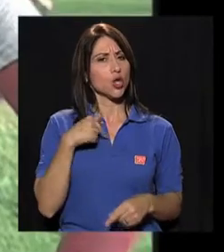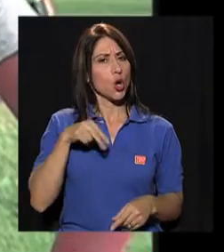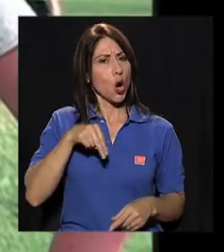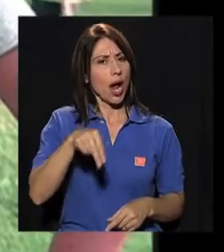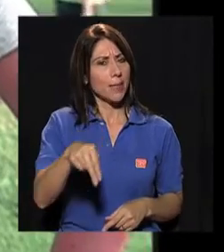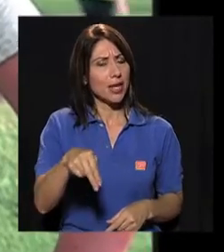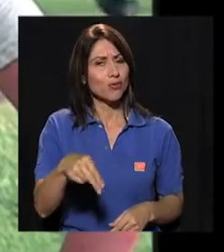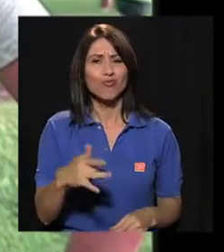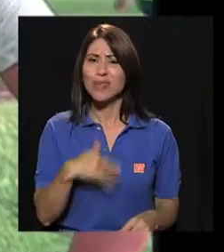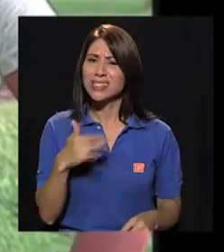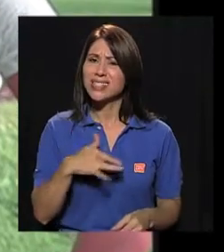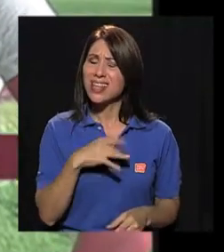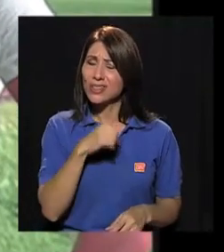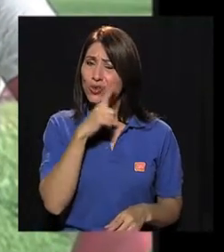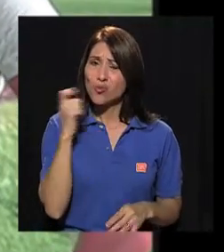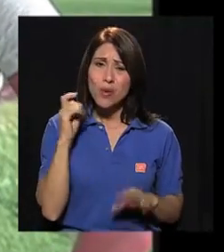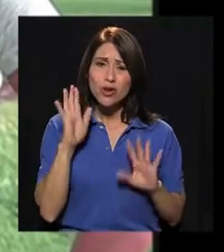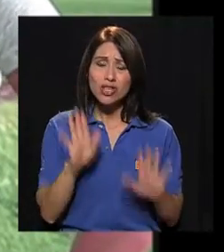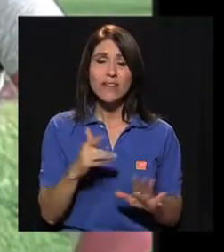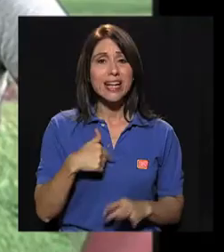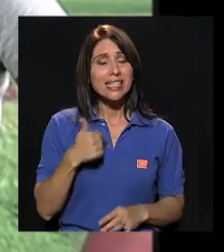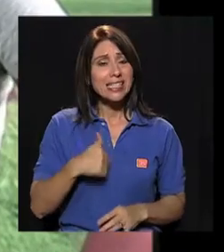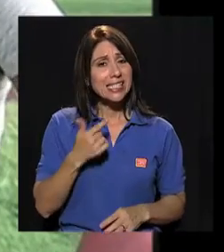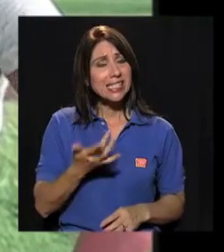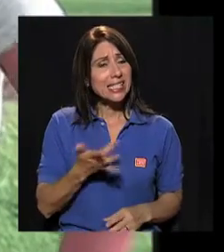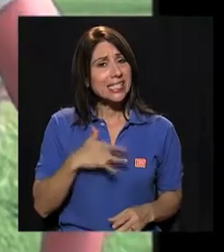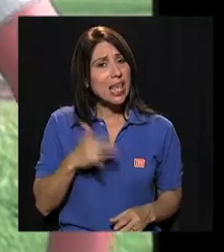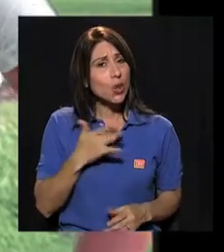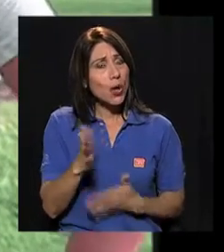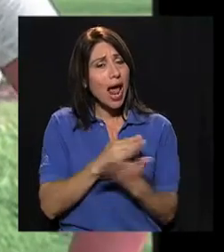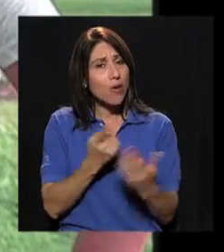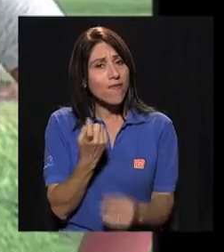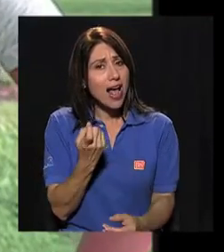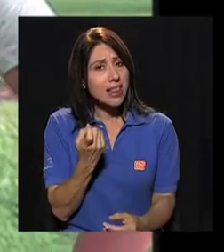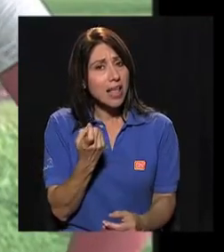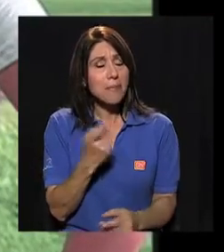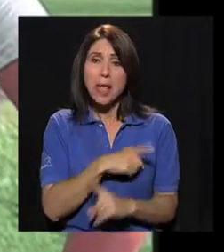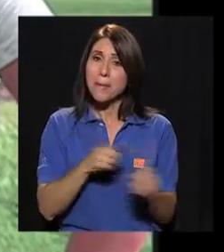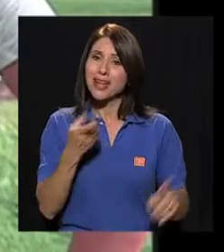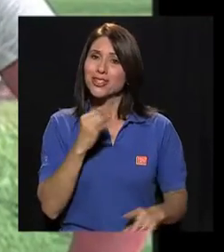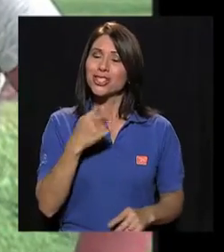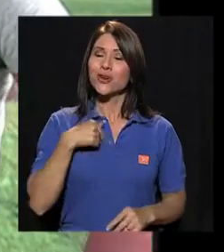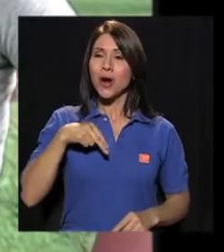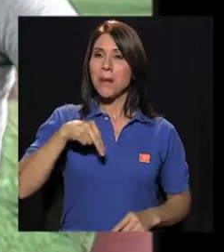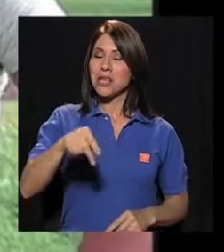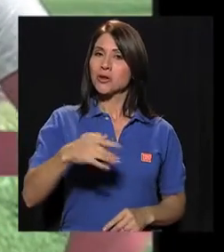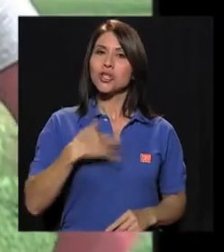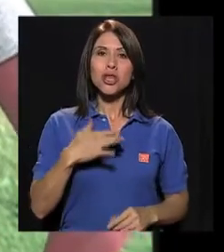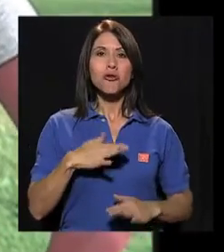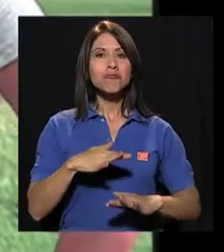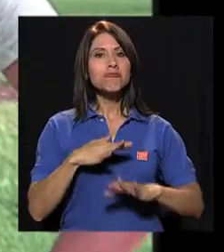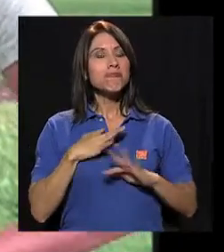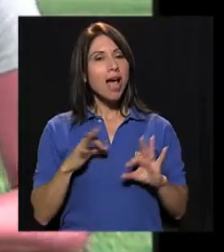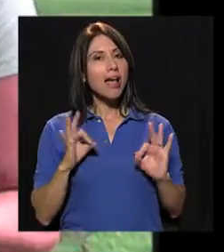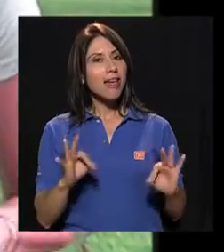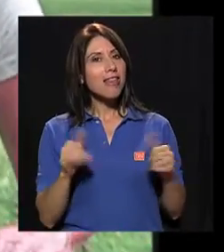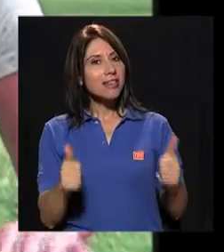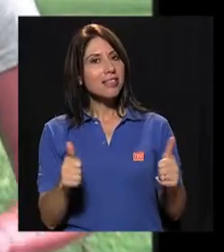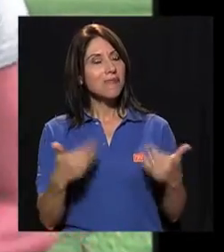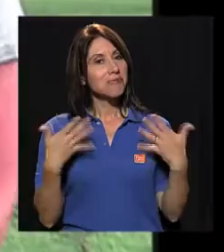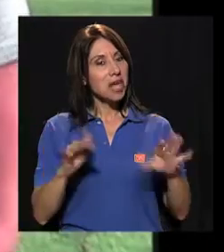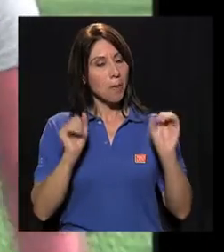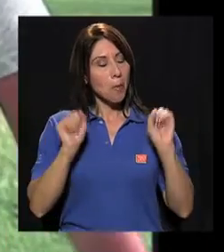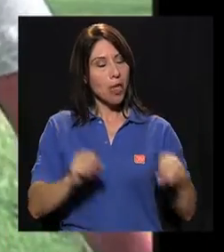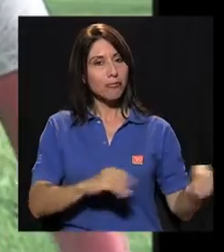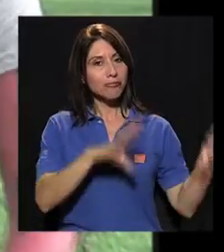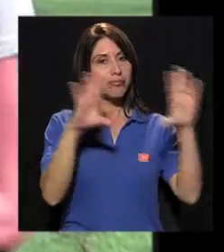¿Qué me pasa cuando no camino? Me siento súper horrible, siento que algo me hace falta, y ya sí camino y ya siento como que ya, ¡ay,